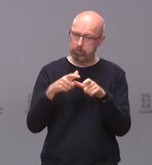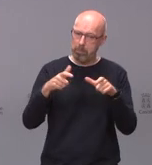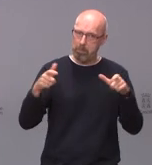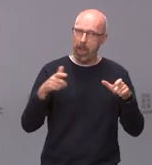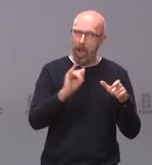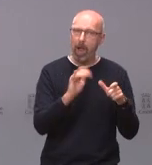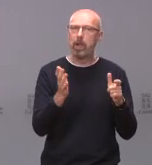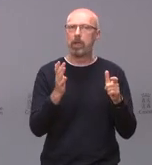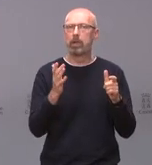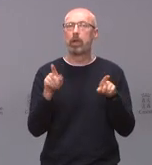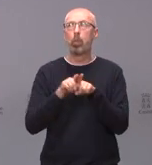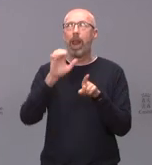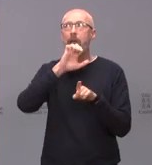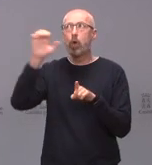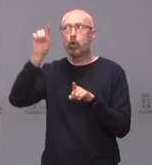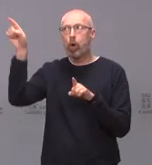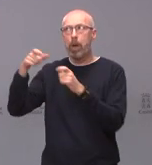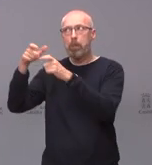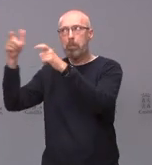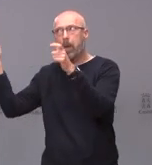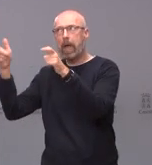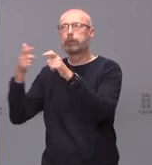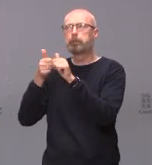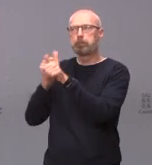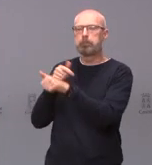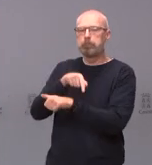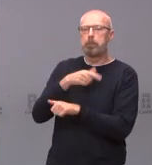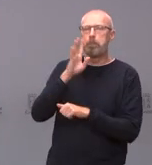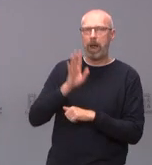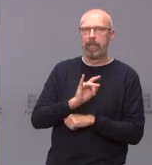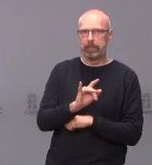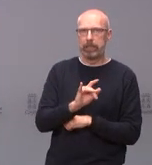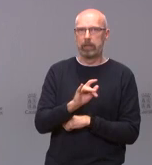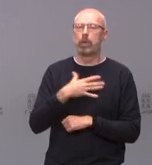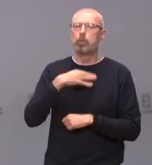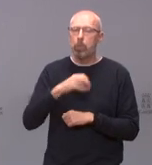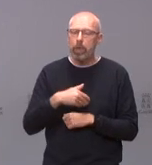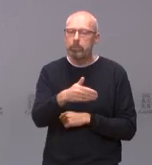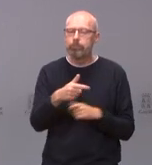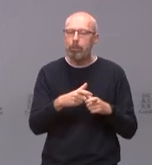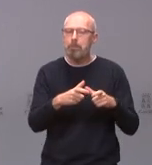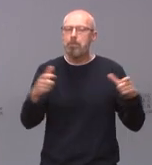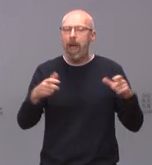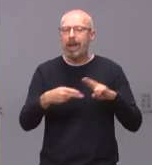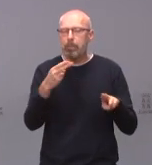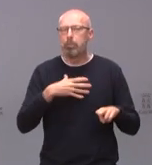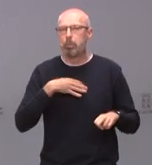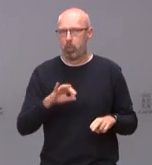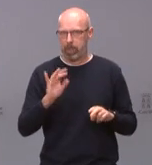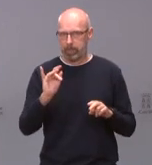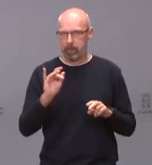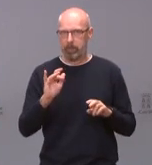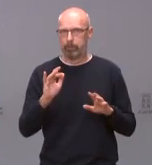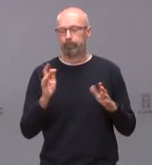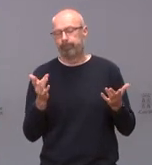y podemos volver a tener un crecimiento acelerado en unos días lo que estamos viendo no